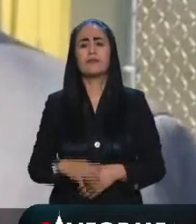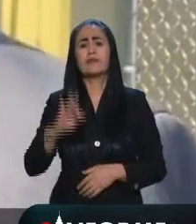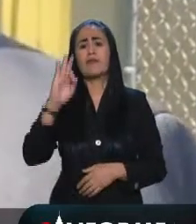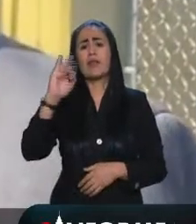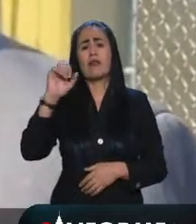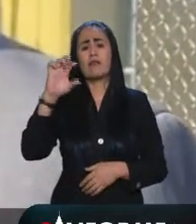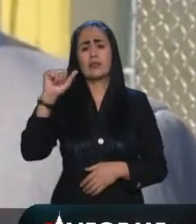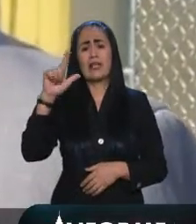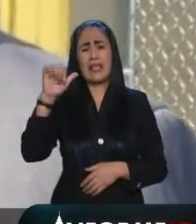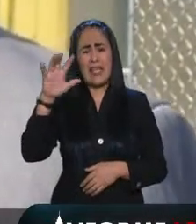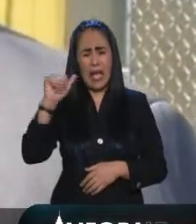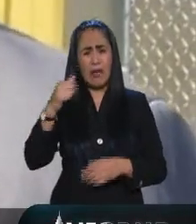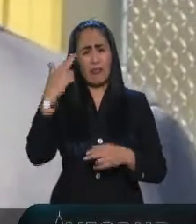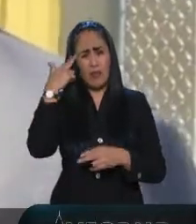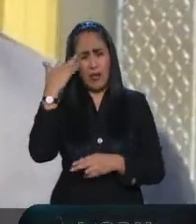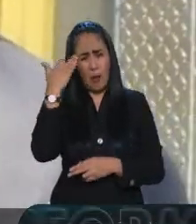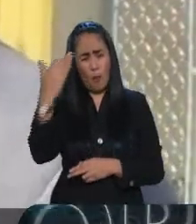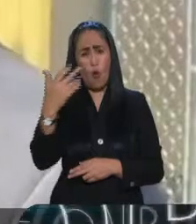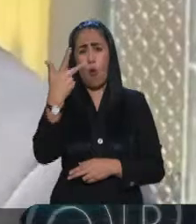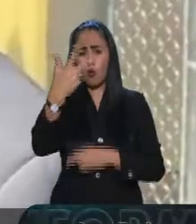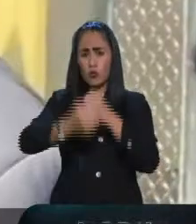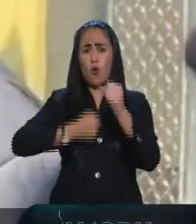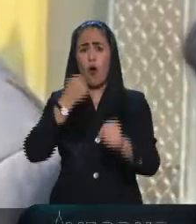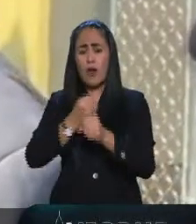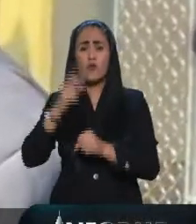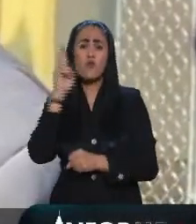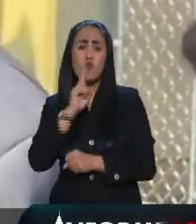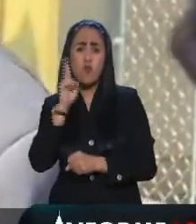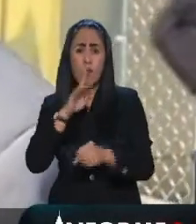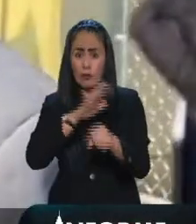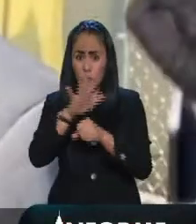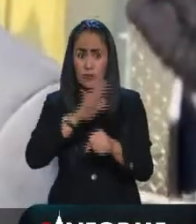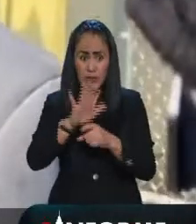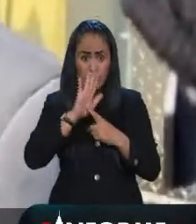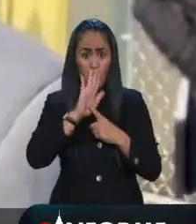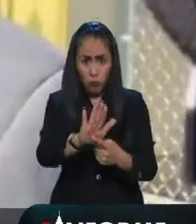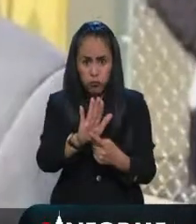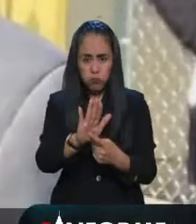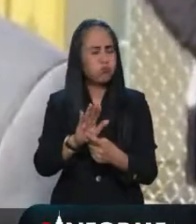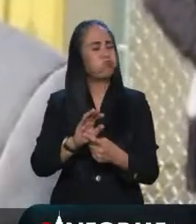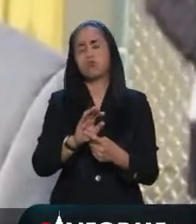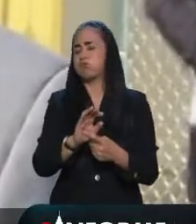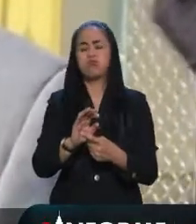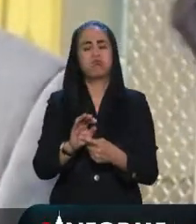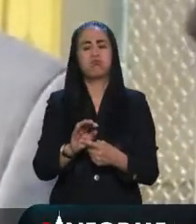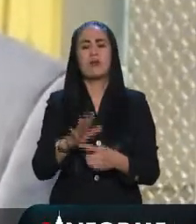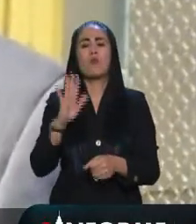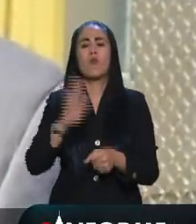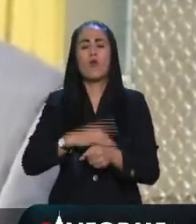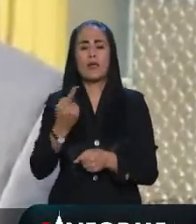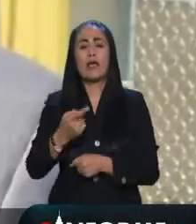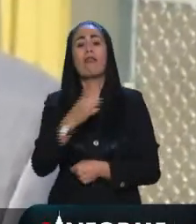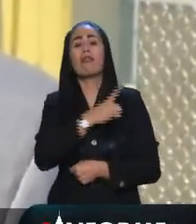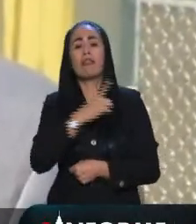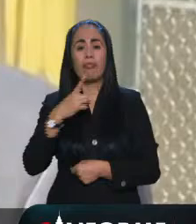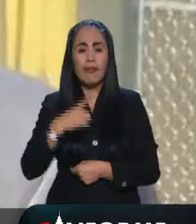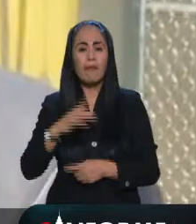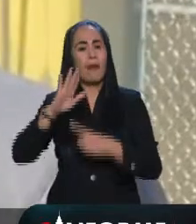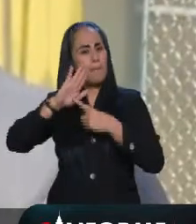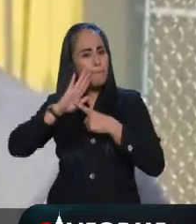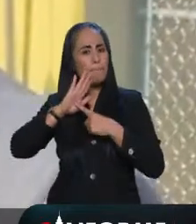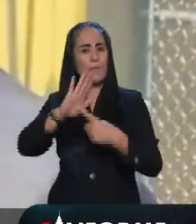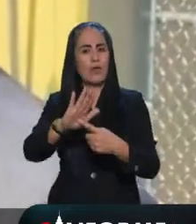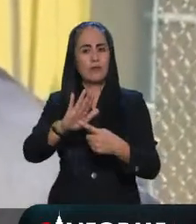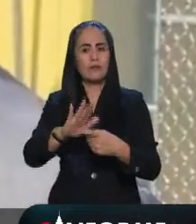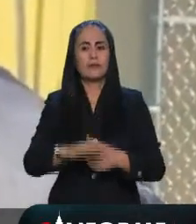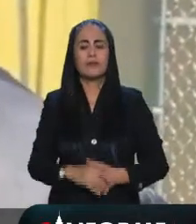solo delito porque debo hacer del conocimiento de la opinión pública que este es